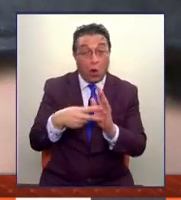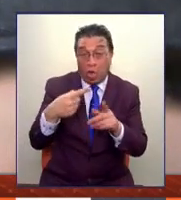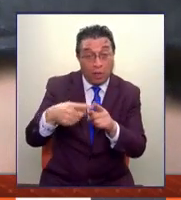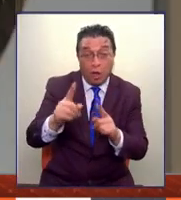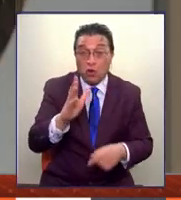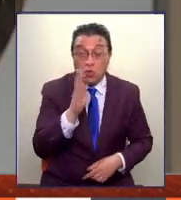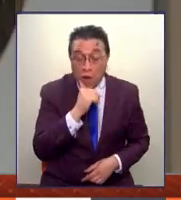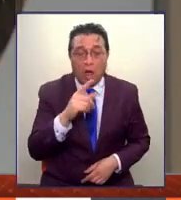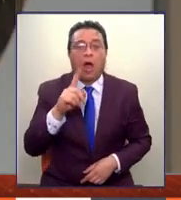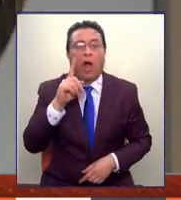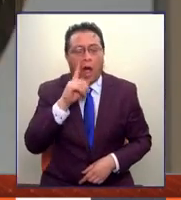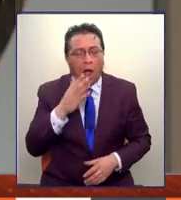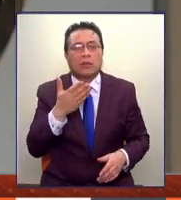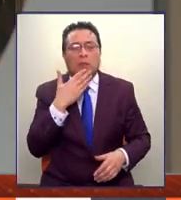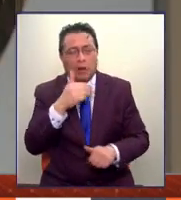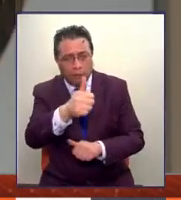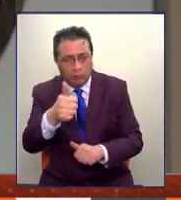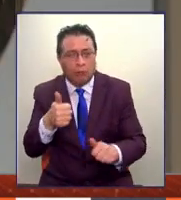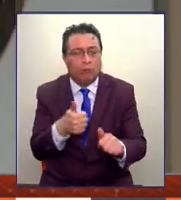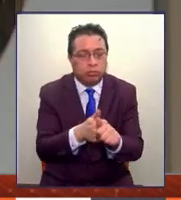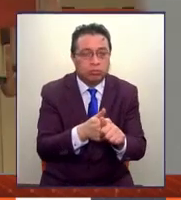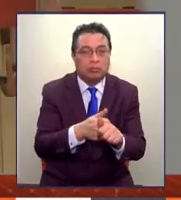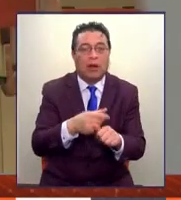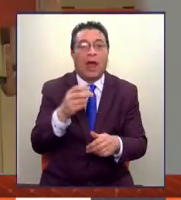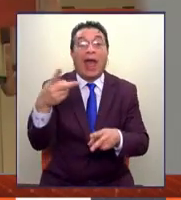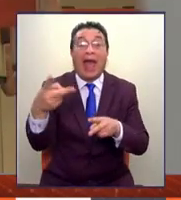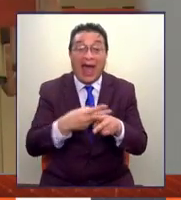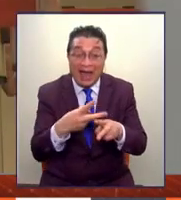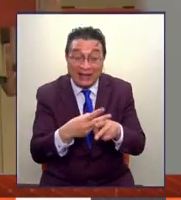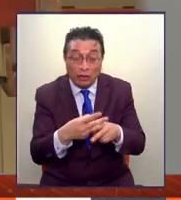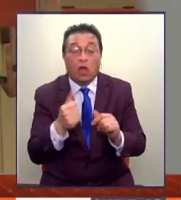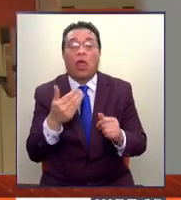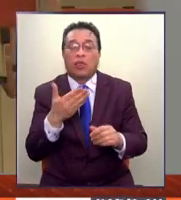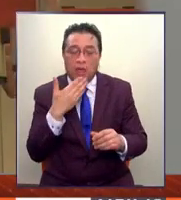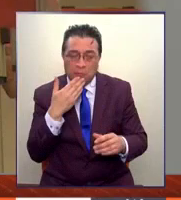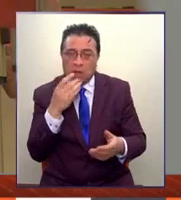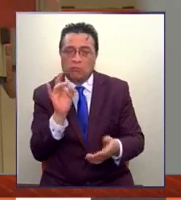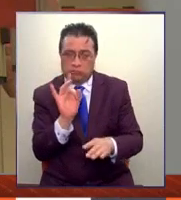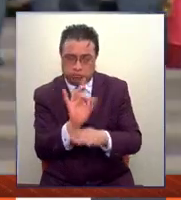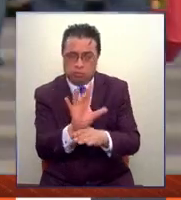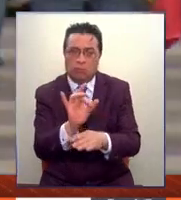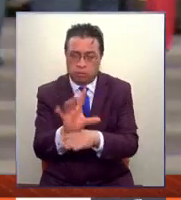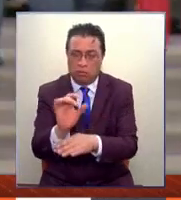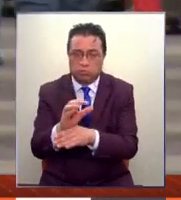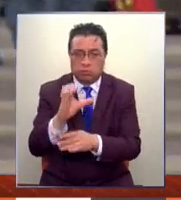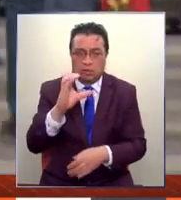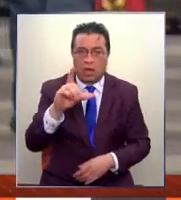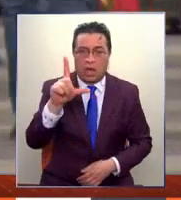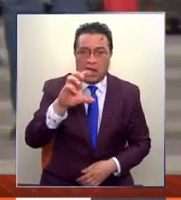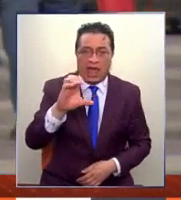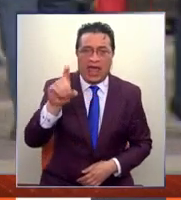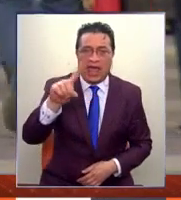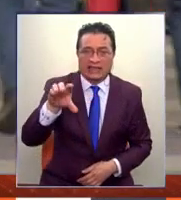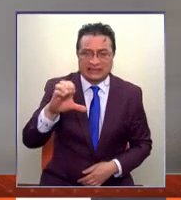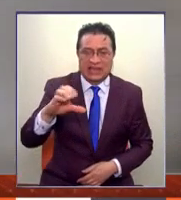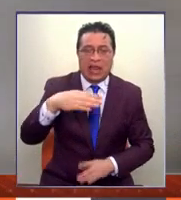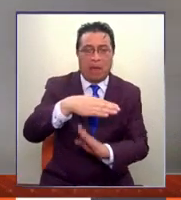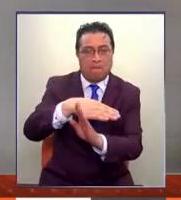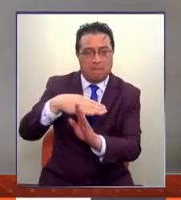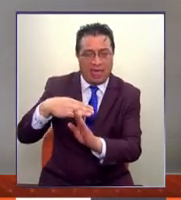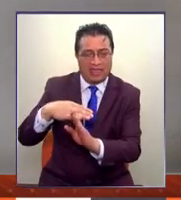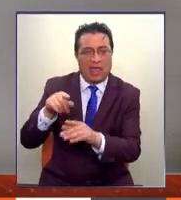una serie de subsidios al arriendo, que también son transferencias monetarias para la clase media, de forma tal, de ir en alivio